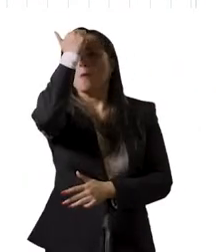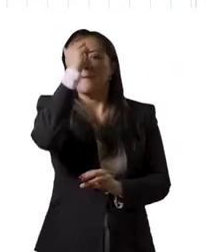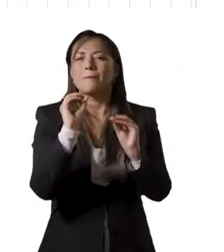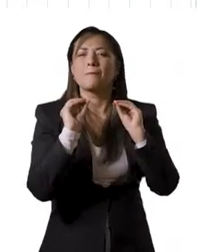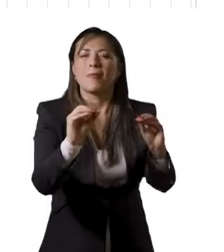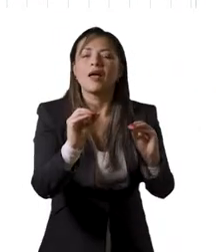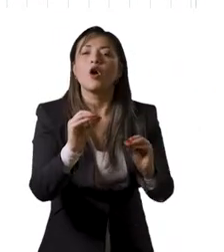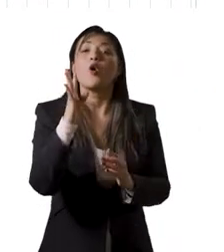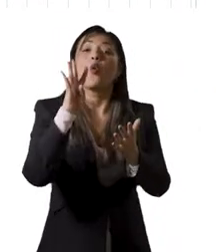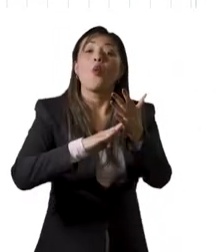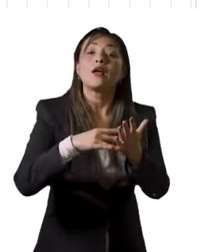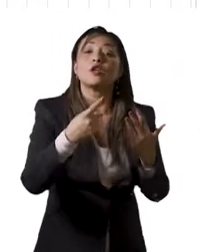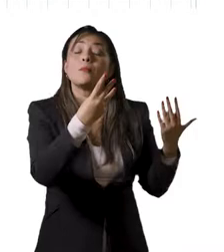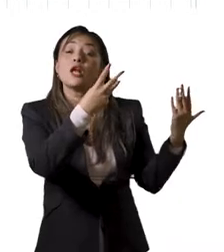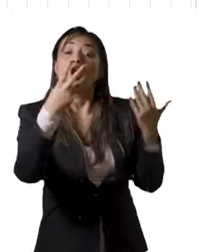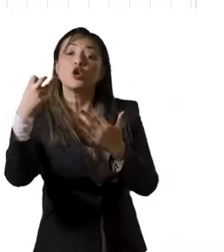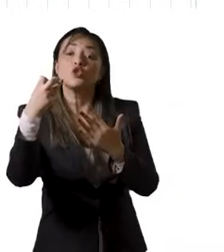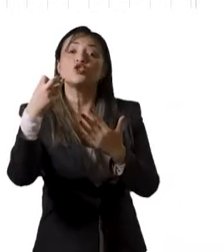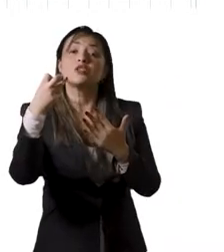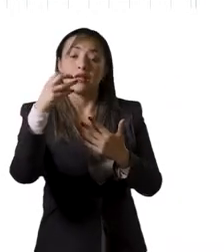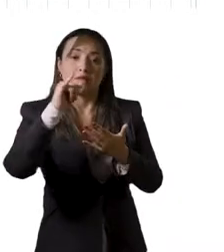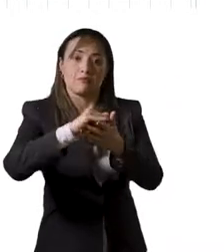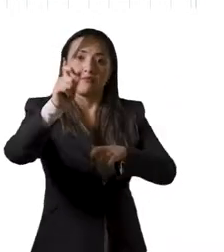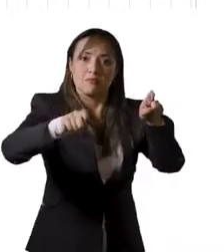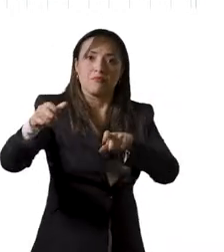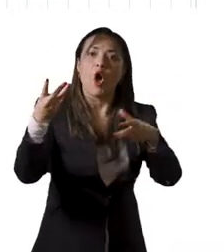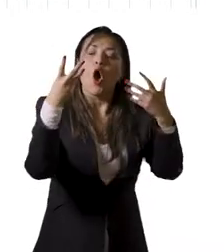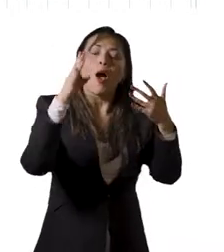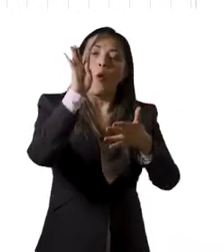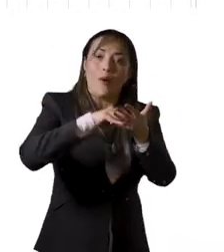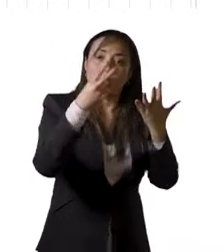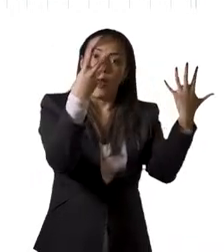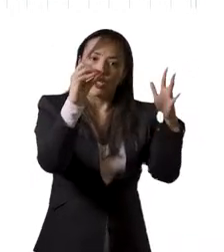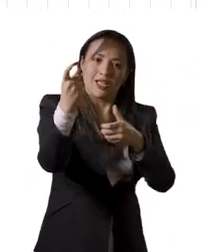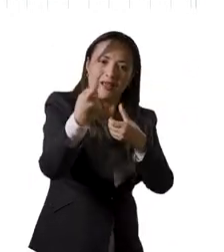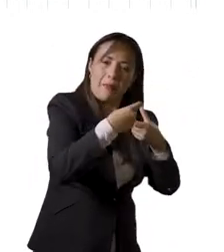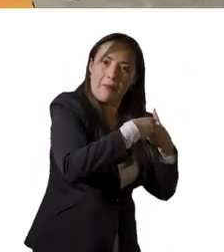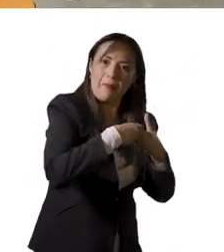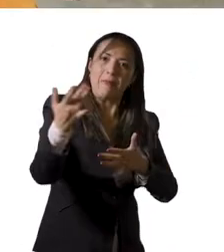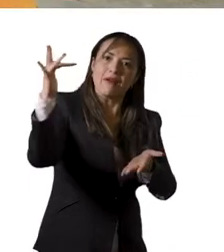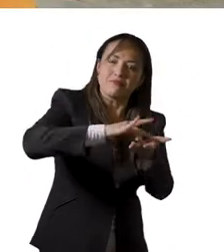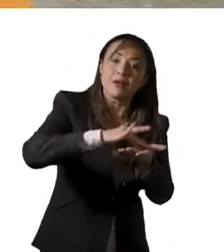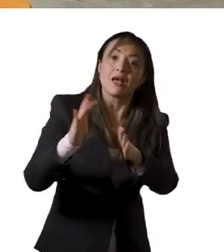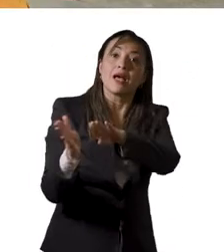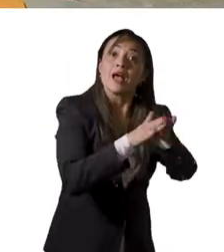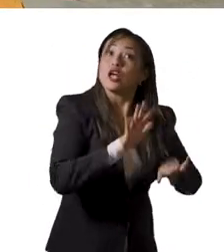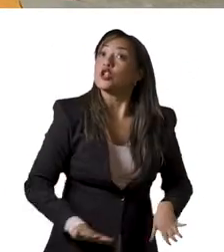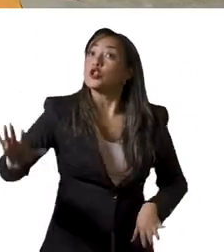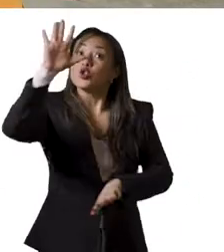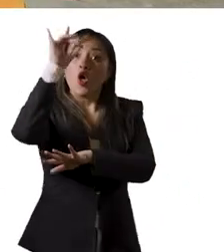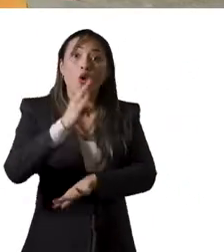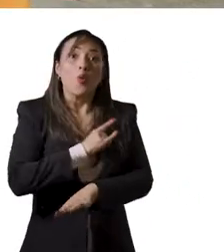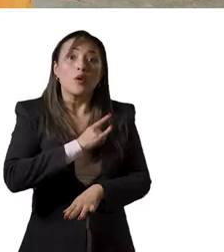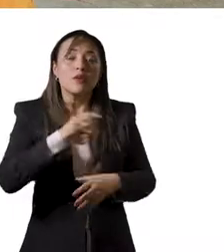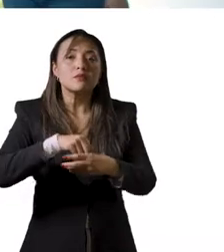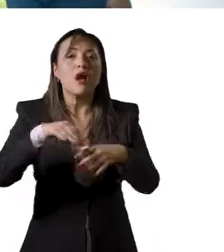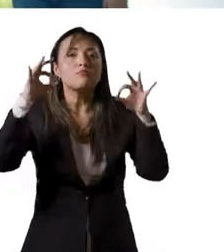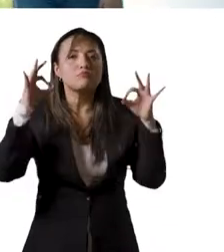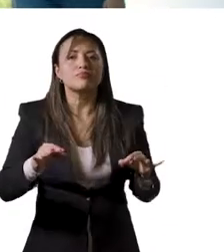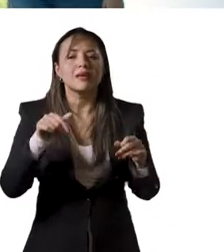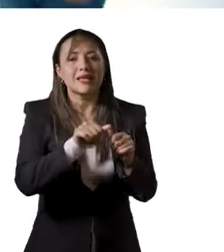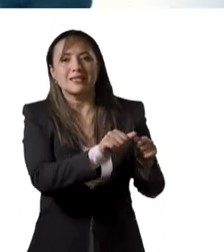de Educación y Pedagogía con 4,380 asistentes. En todas las sedes de la universidad se